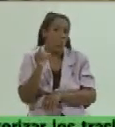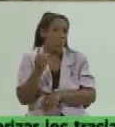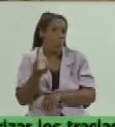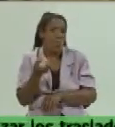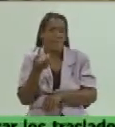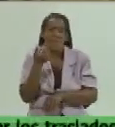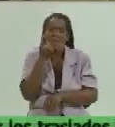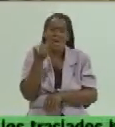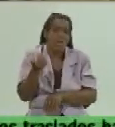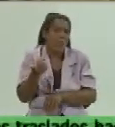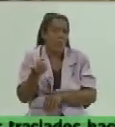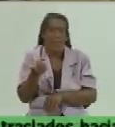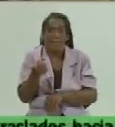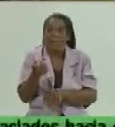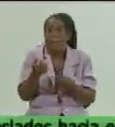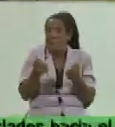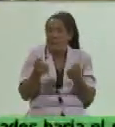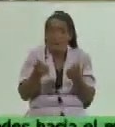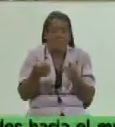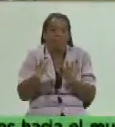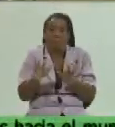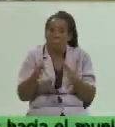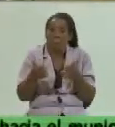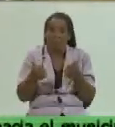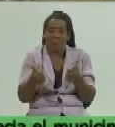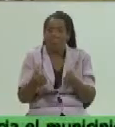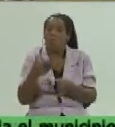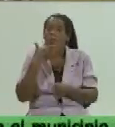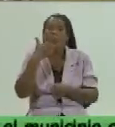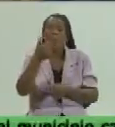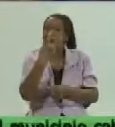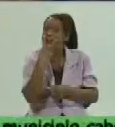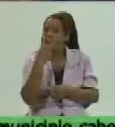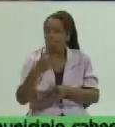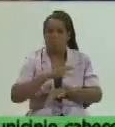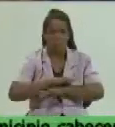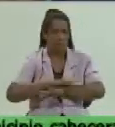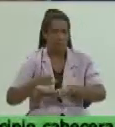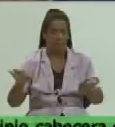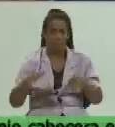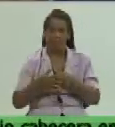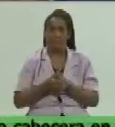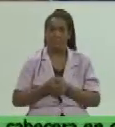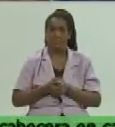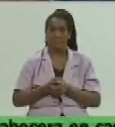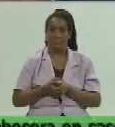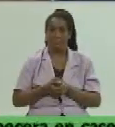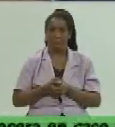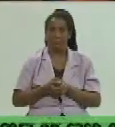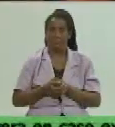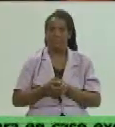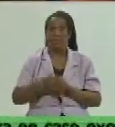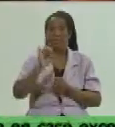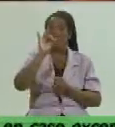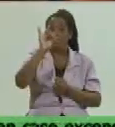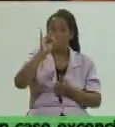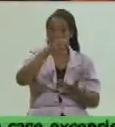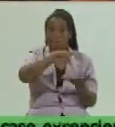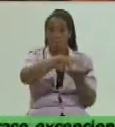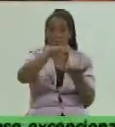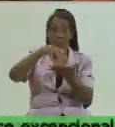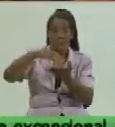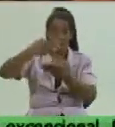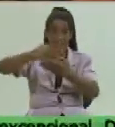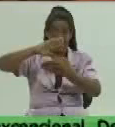a precios módicos buena atención están buenos estos kioscos Unos 25 puntos de este tipo de 40 que se